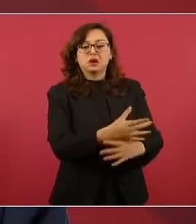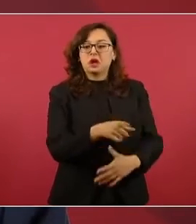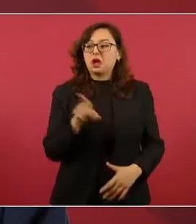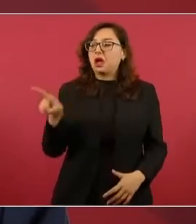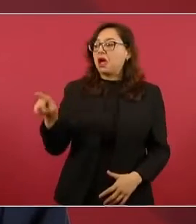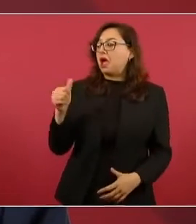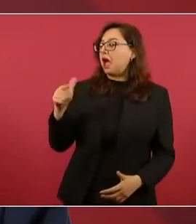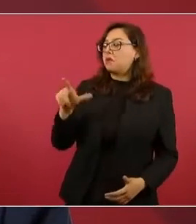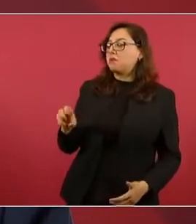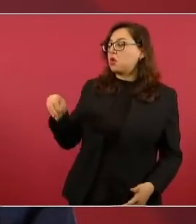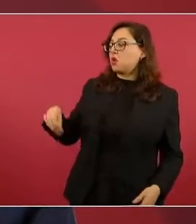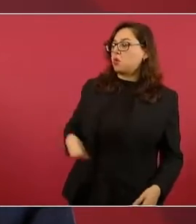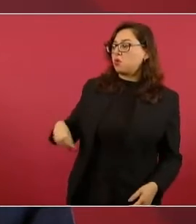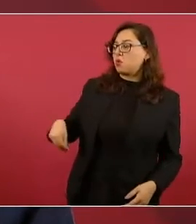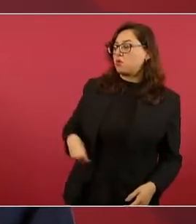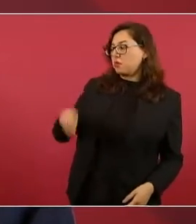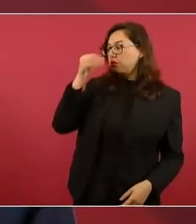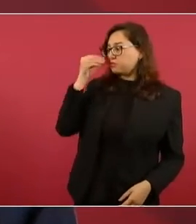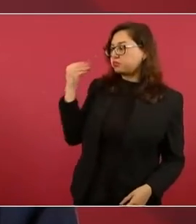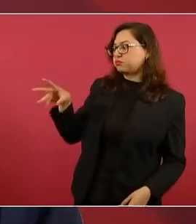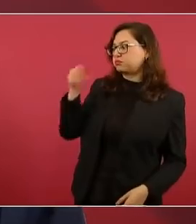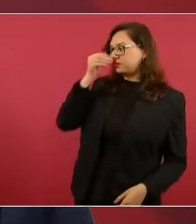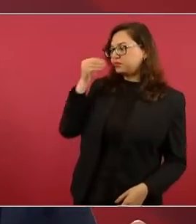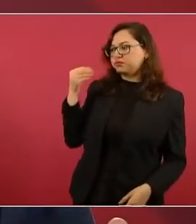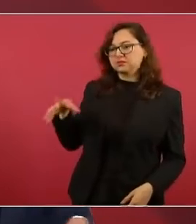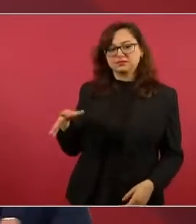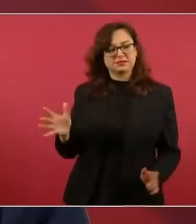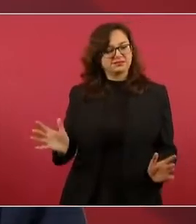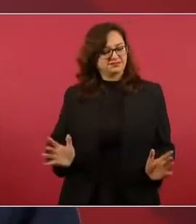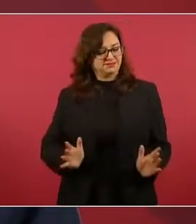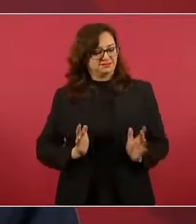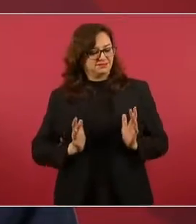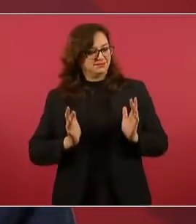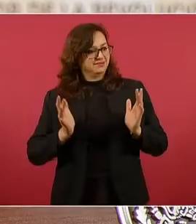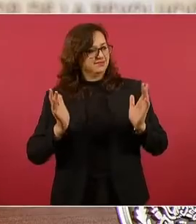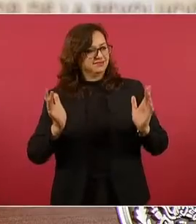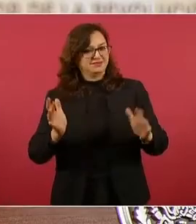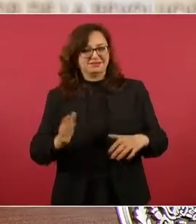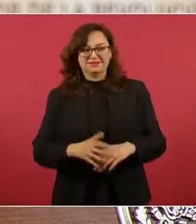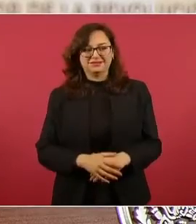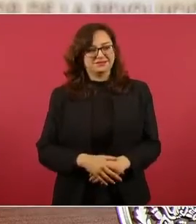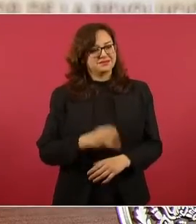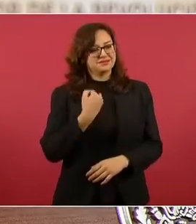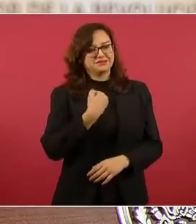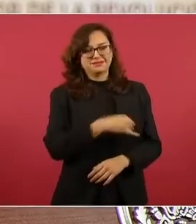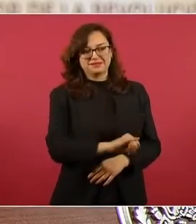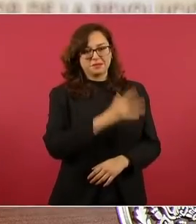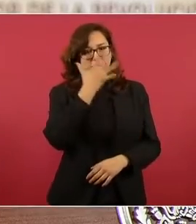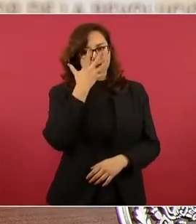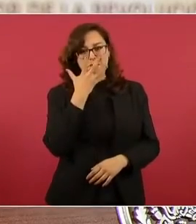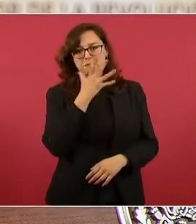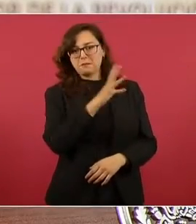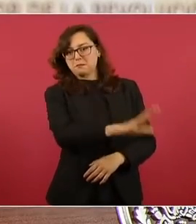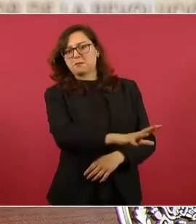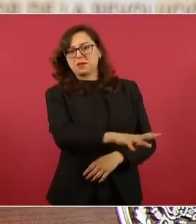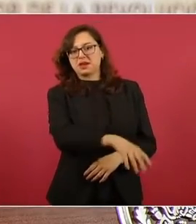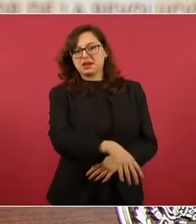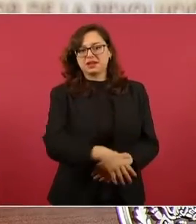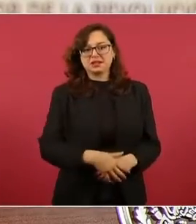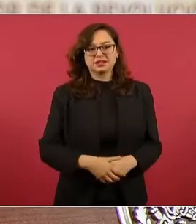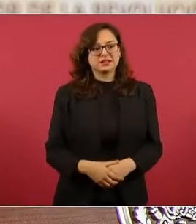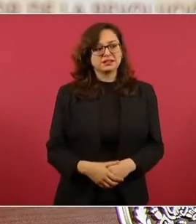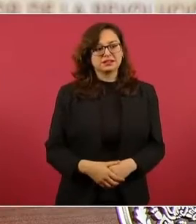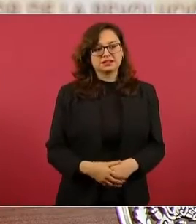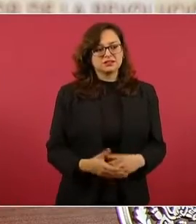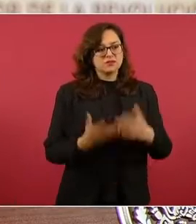en el colmo del